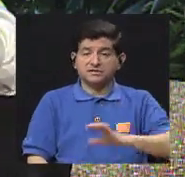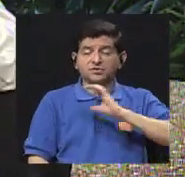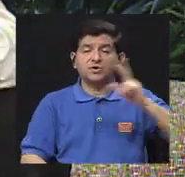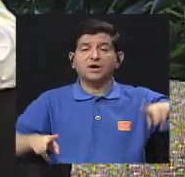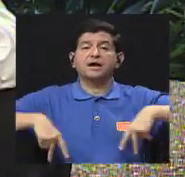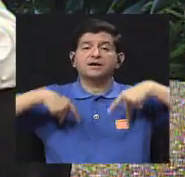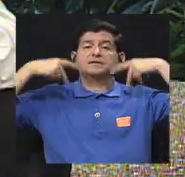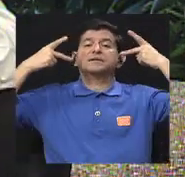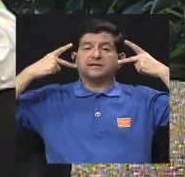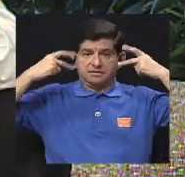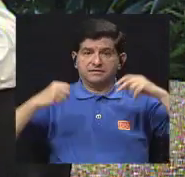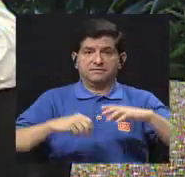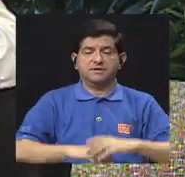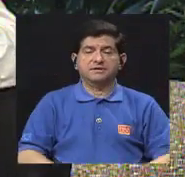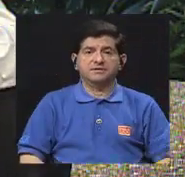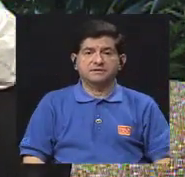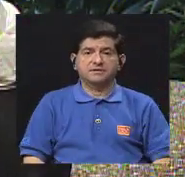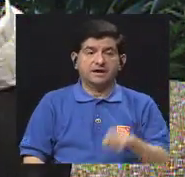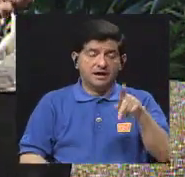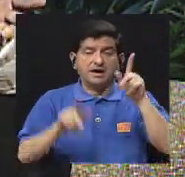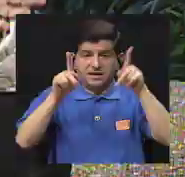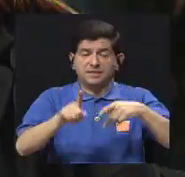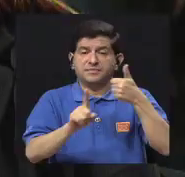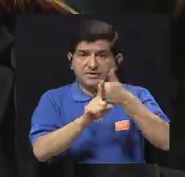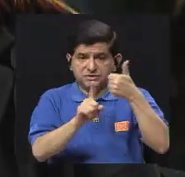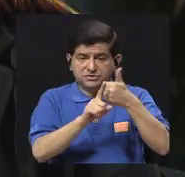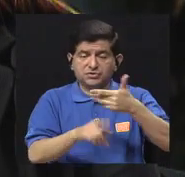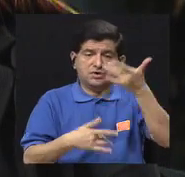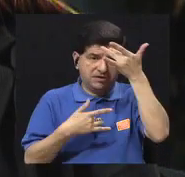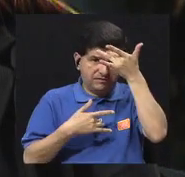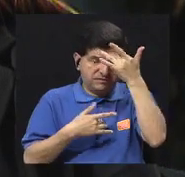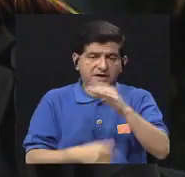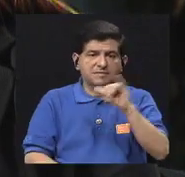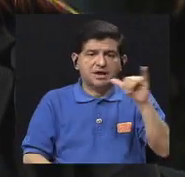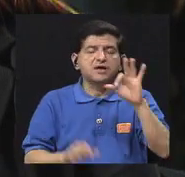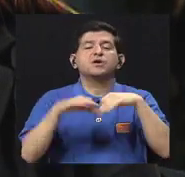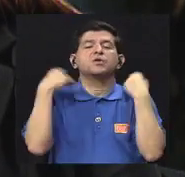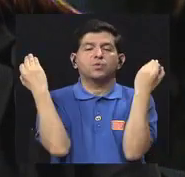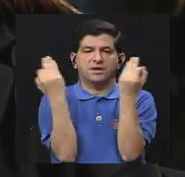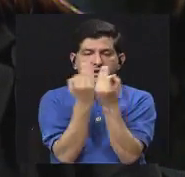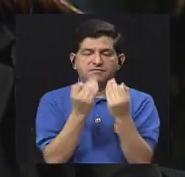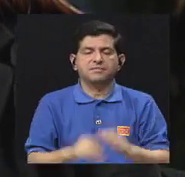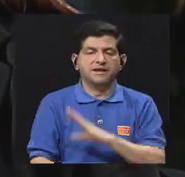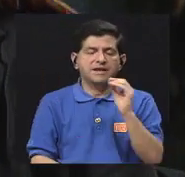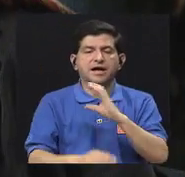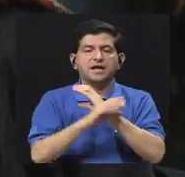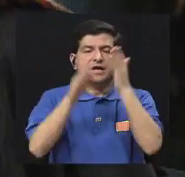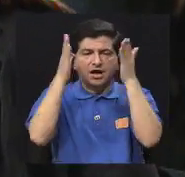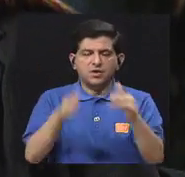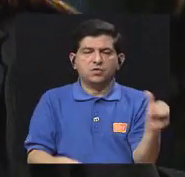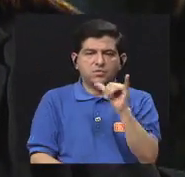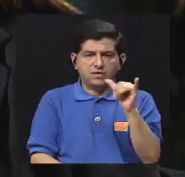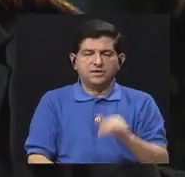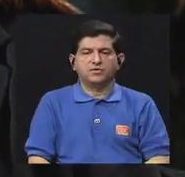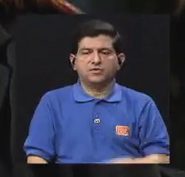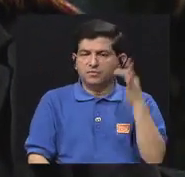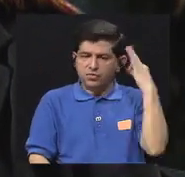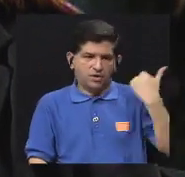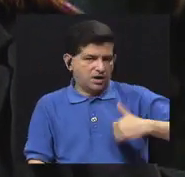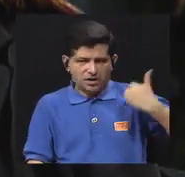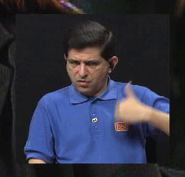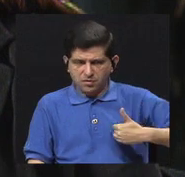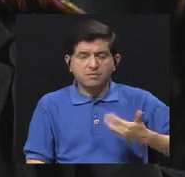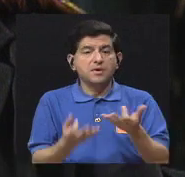calidad de vida a la persona enferma y a su familia y al cuidador también y a la cuidadora